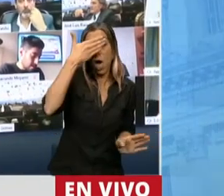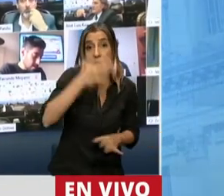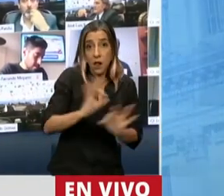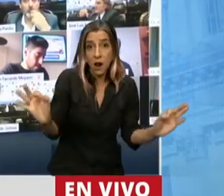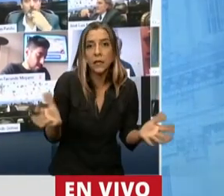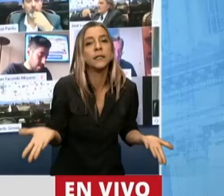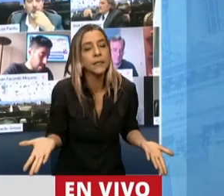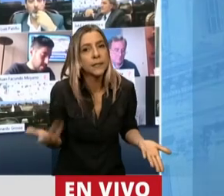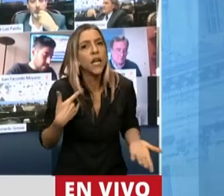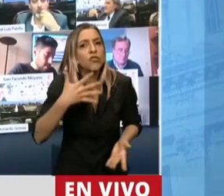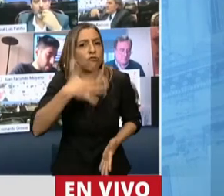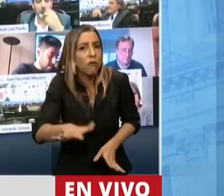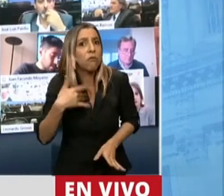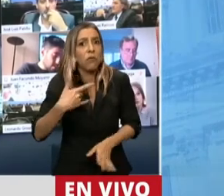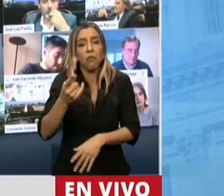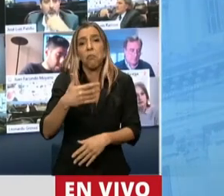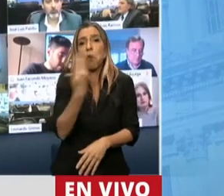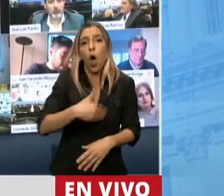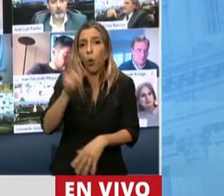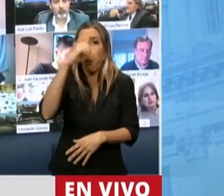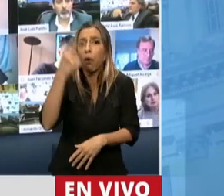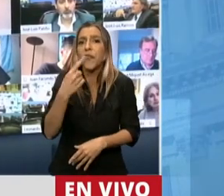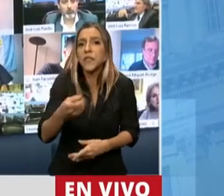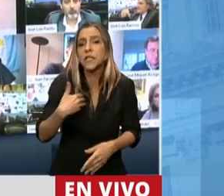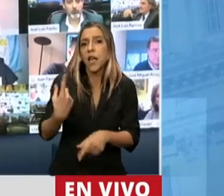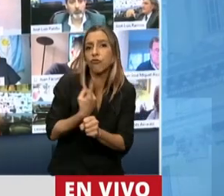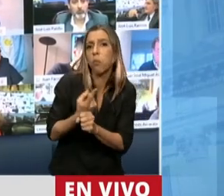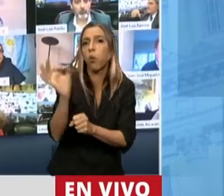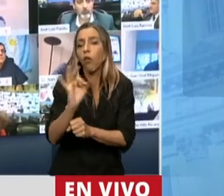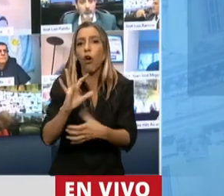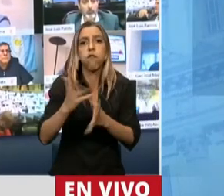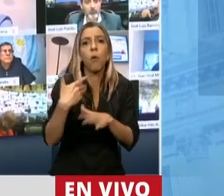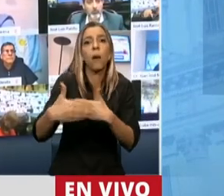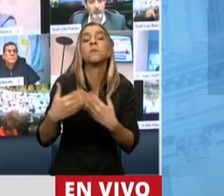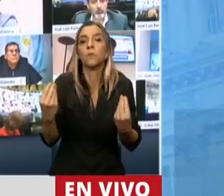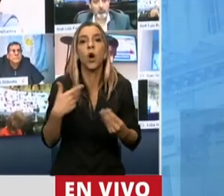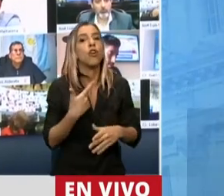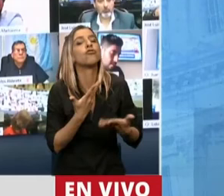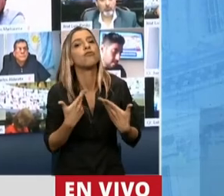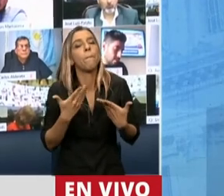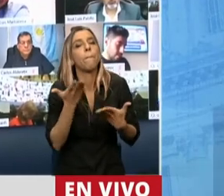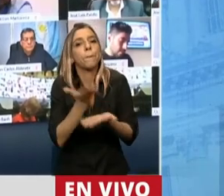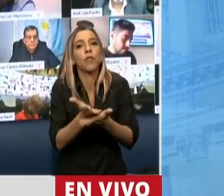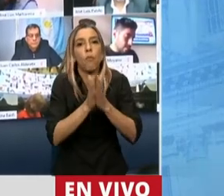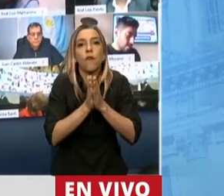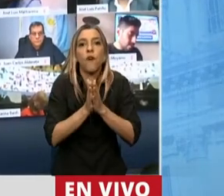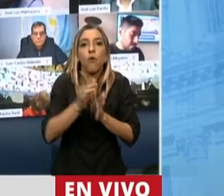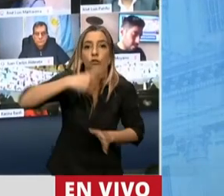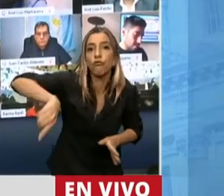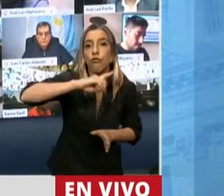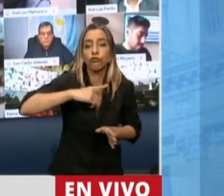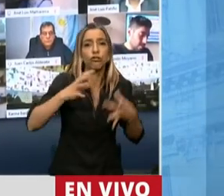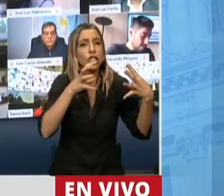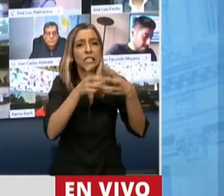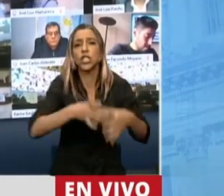condiciones para el tratamiento, queremos invitarlos a ustedes, a los otros bloques, a que trabajemos en una